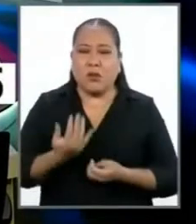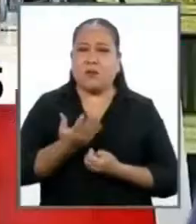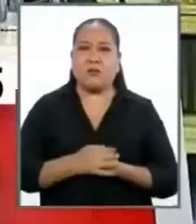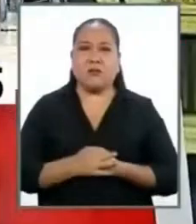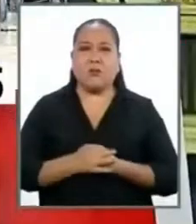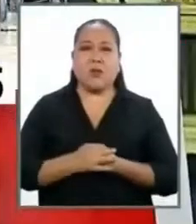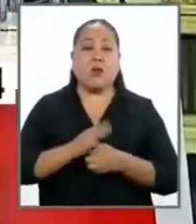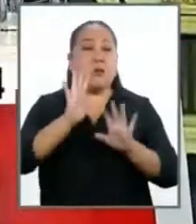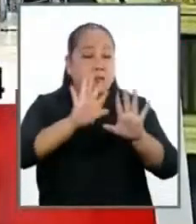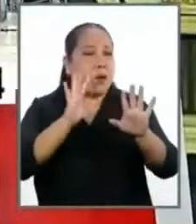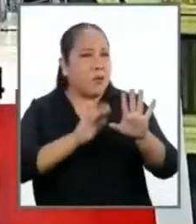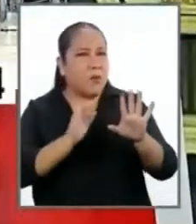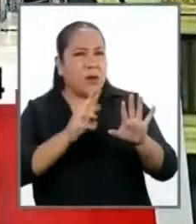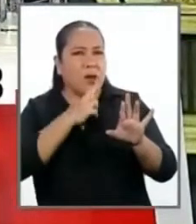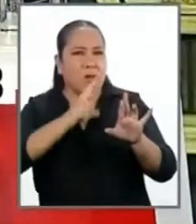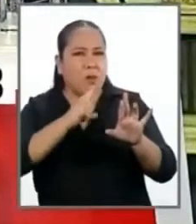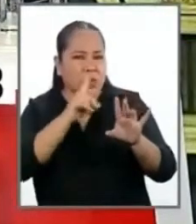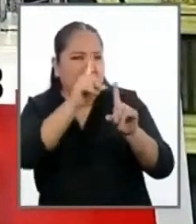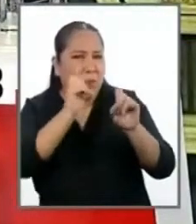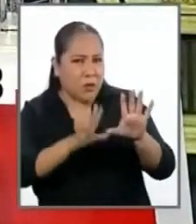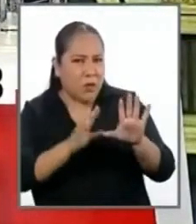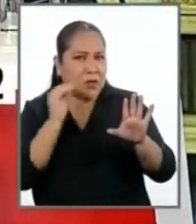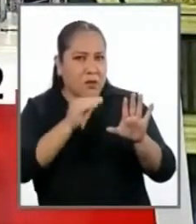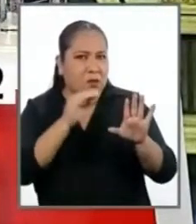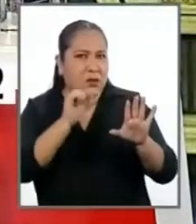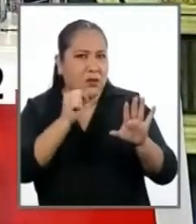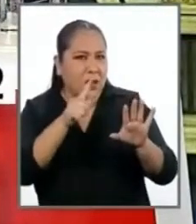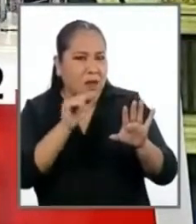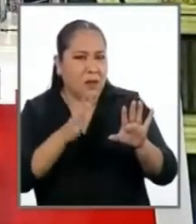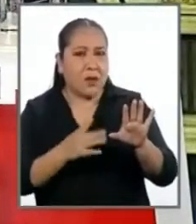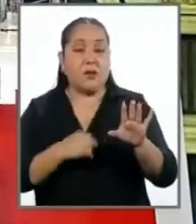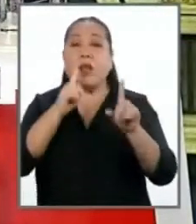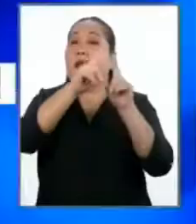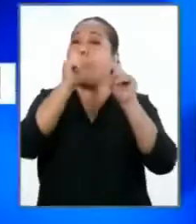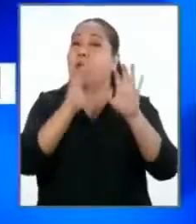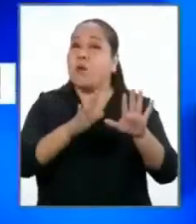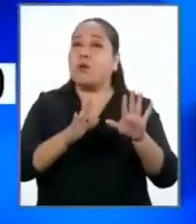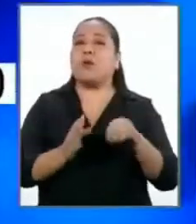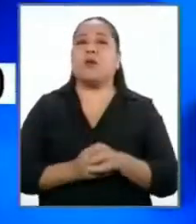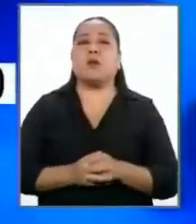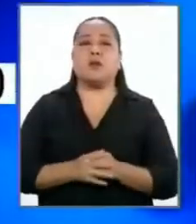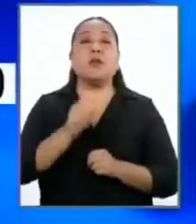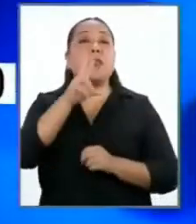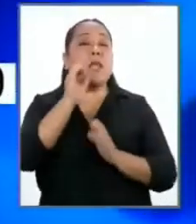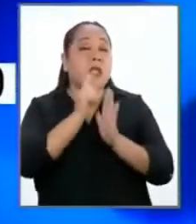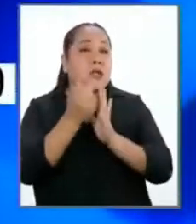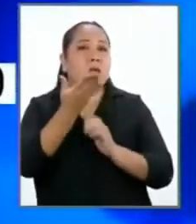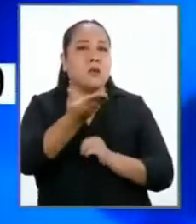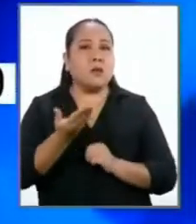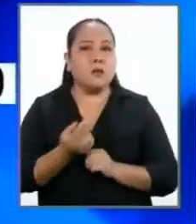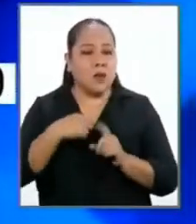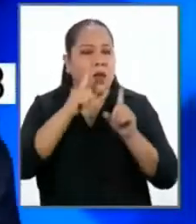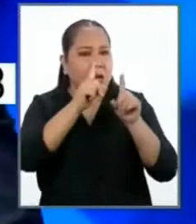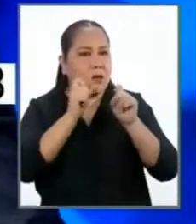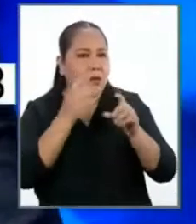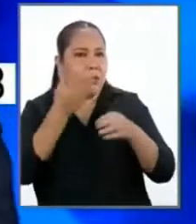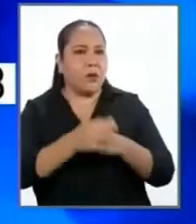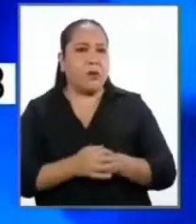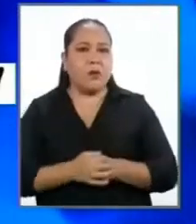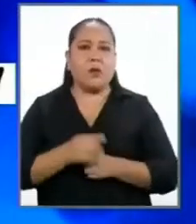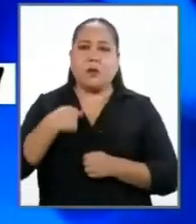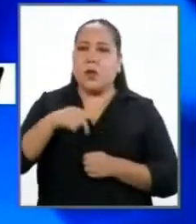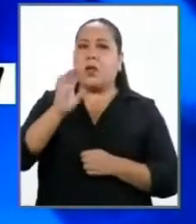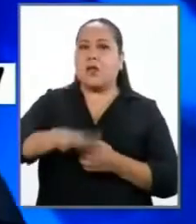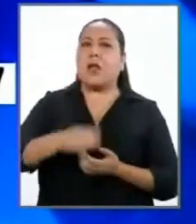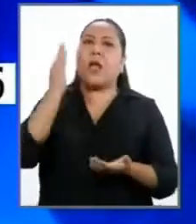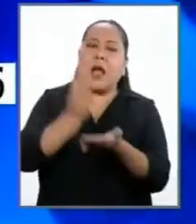¿Puede responder la pregunta, por favor? Señor Salaberry, ¿Puede responder la pregunta? Se formulado una Tiene 30 segundos. le ha formulado una pregunta, son las